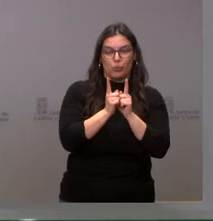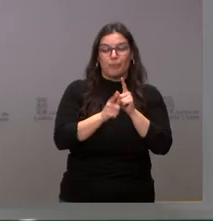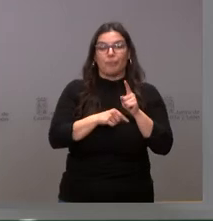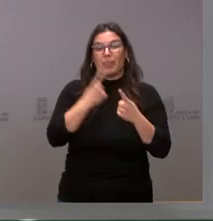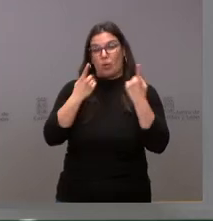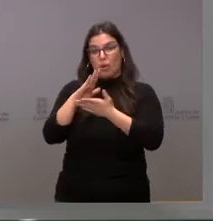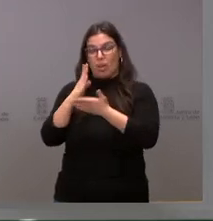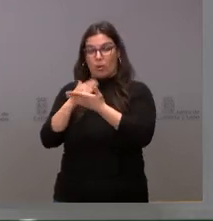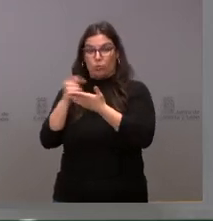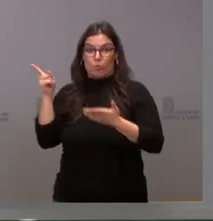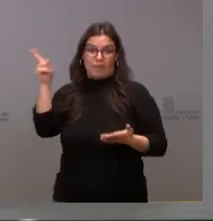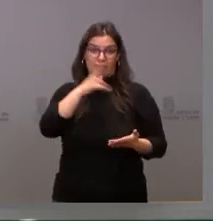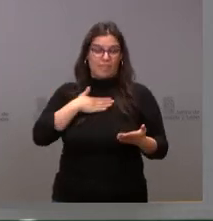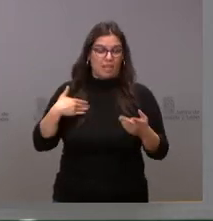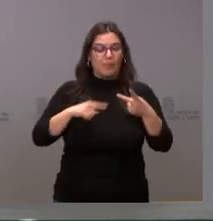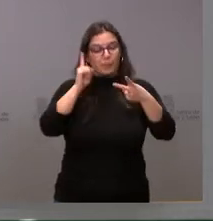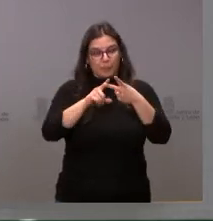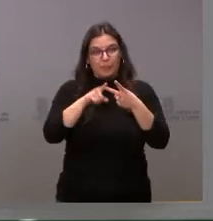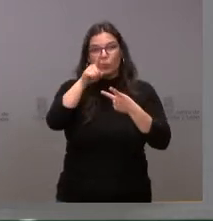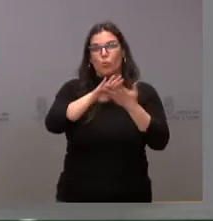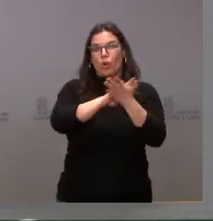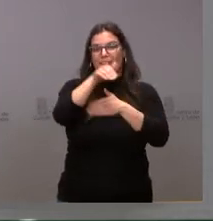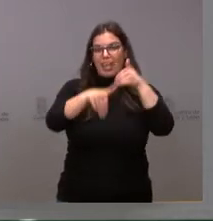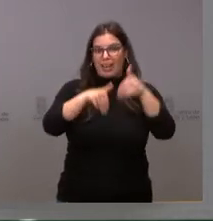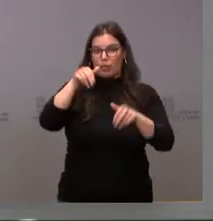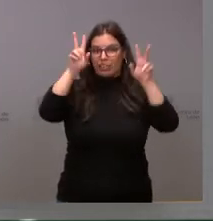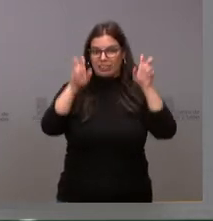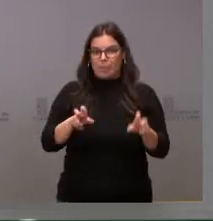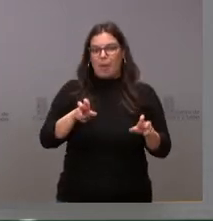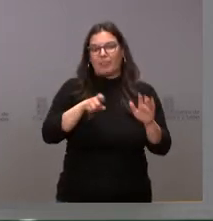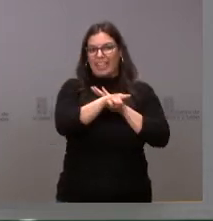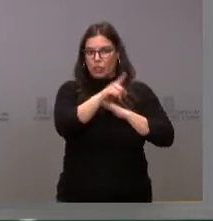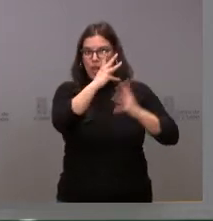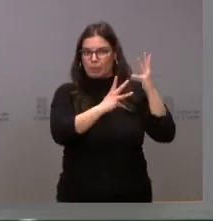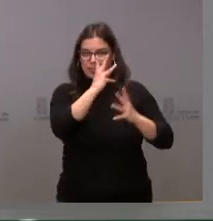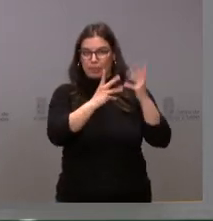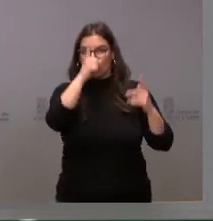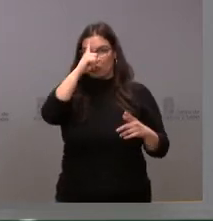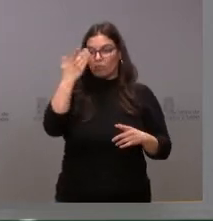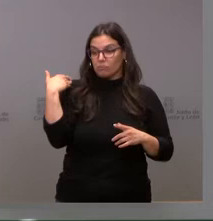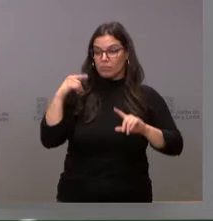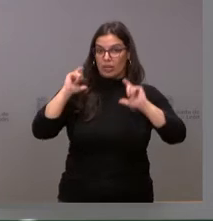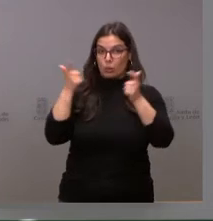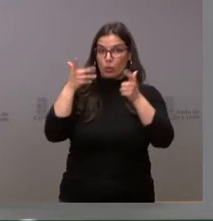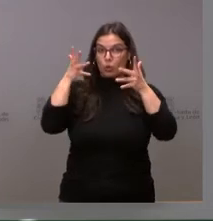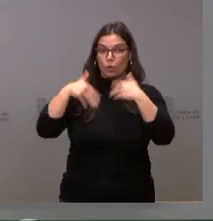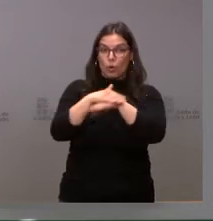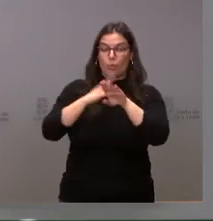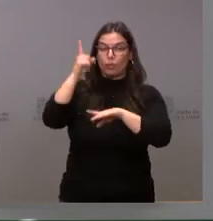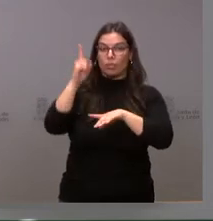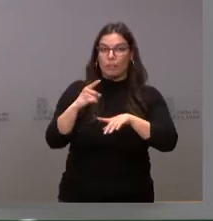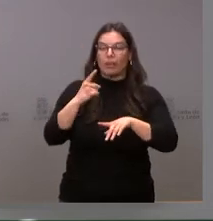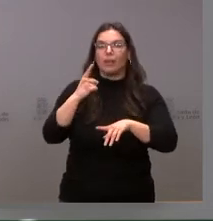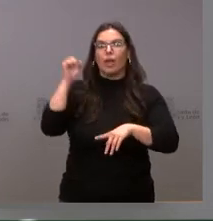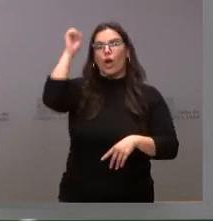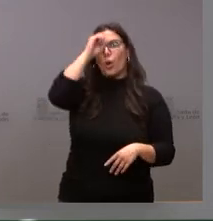Luego tenía otra pregunta. ¿Ha valorado usted las elecciones desde el punto de vista administrativo? No sé si en el Consejo de Gobierno lo han valorado también desde el punto